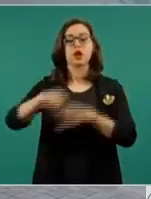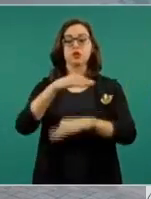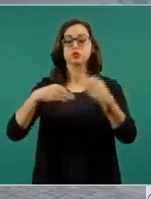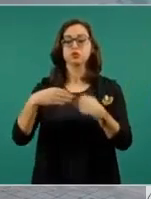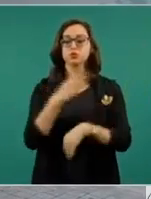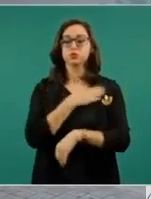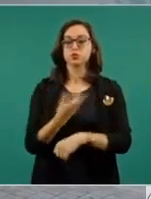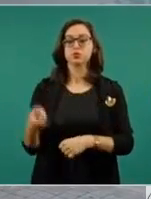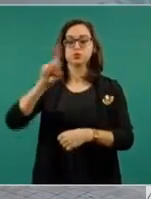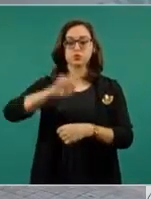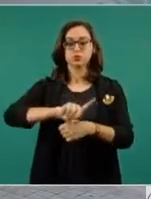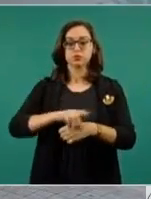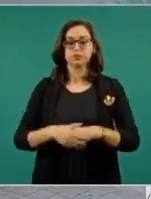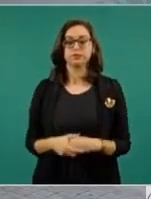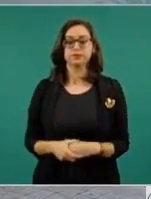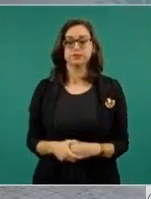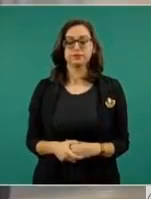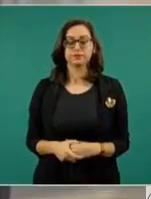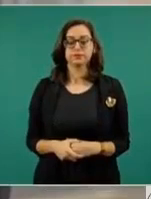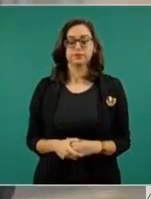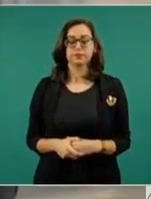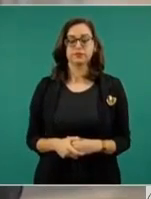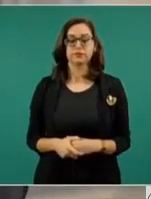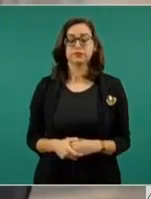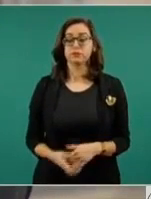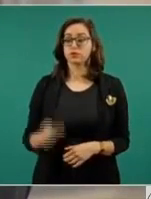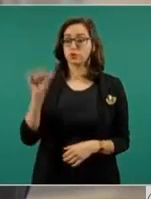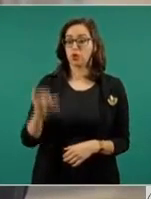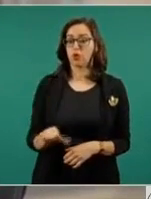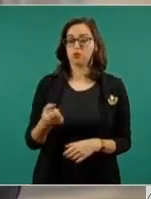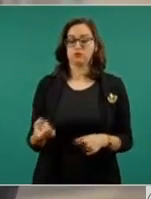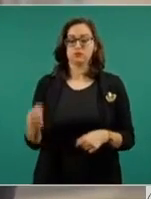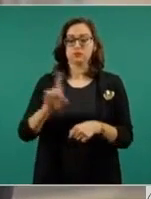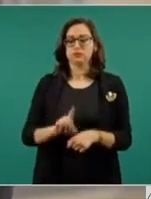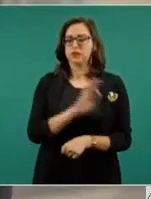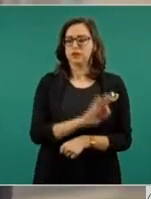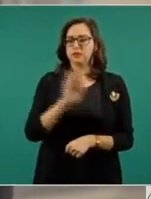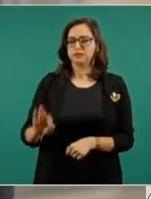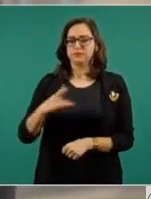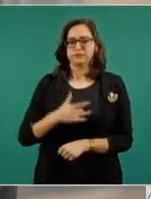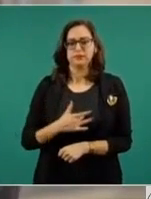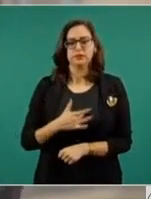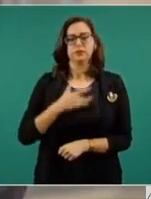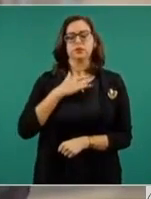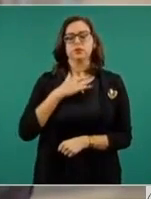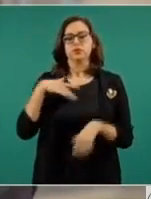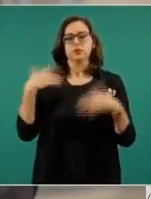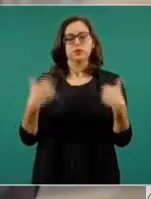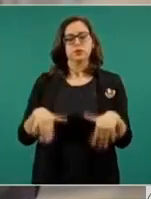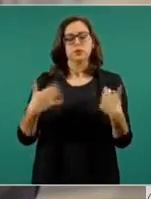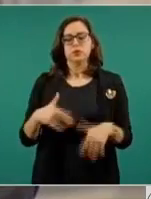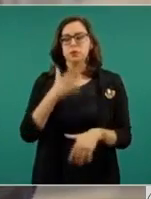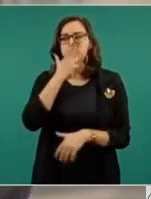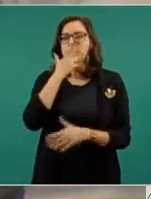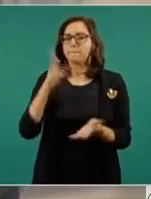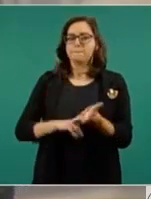Es muy grato que en esta fecha de tanto significado para los mexicanos, nos acompañen personalidades